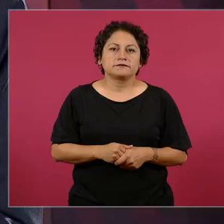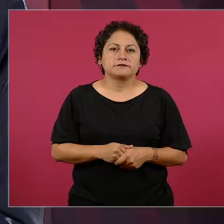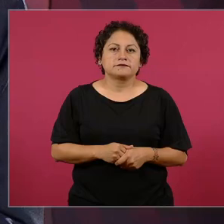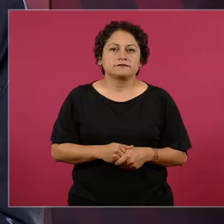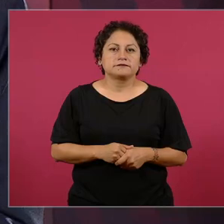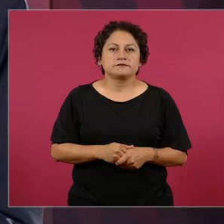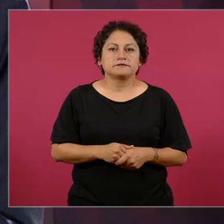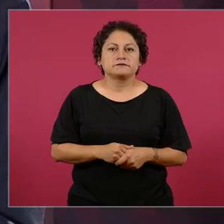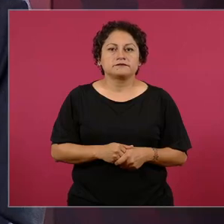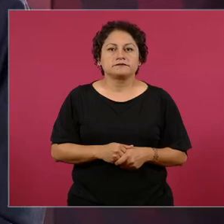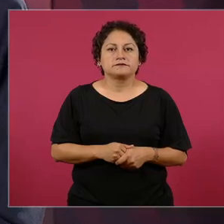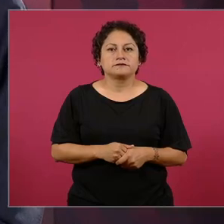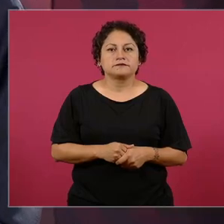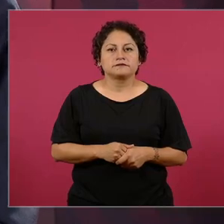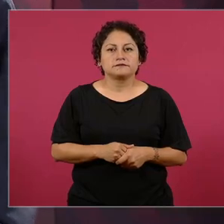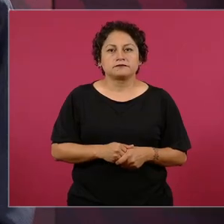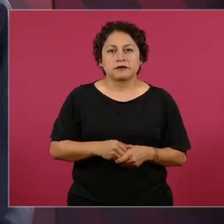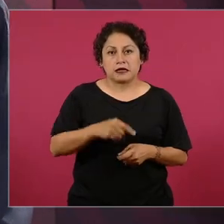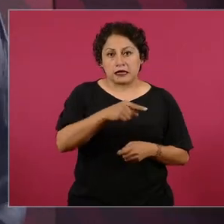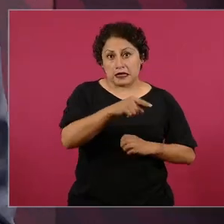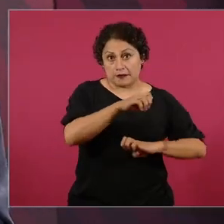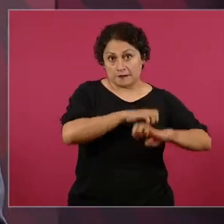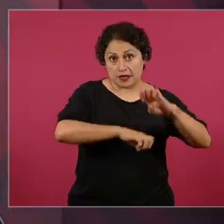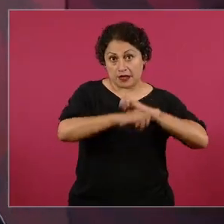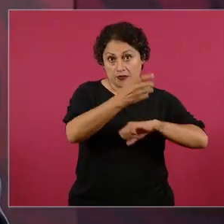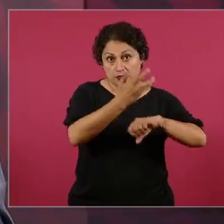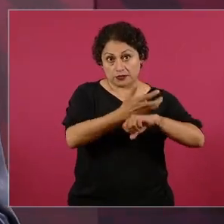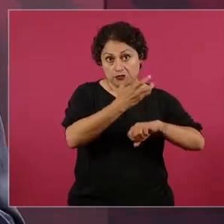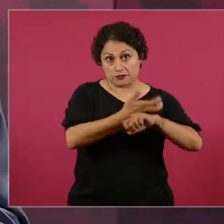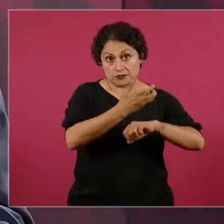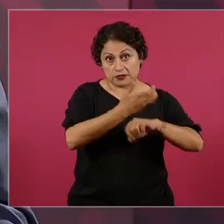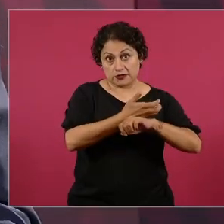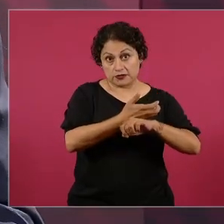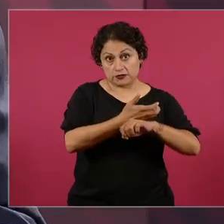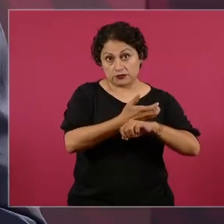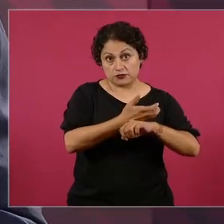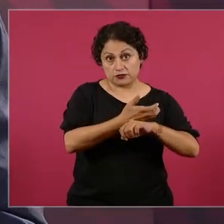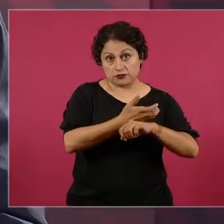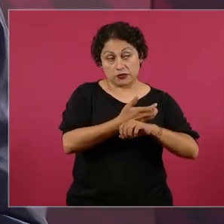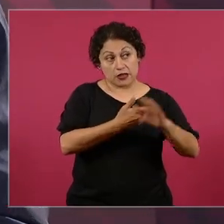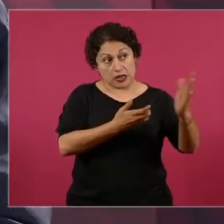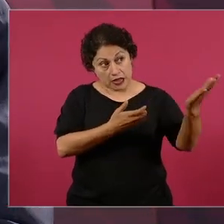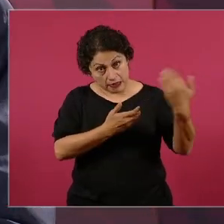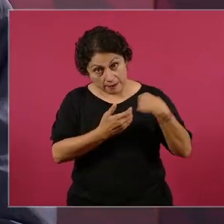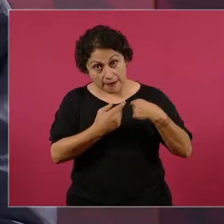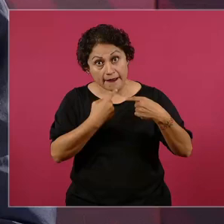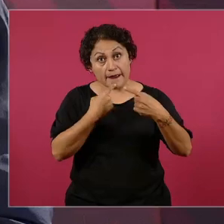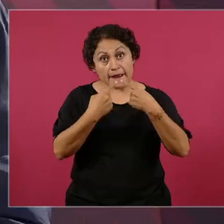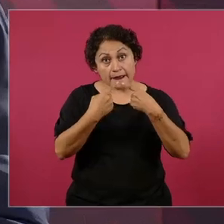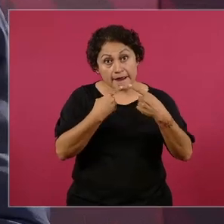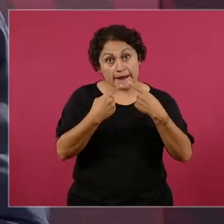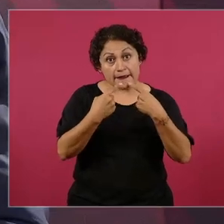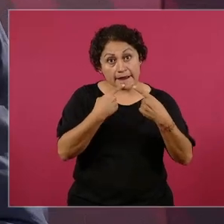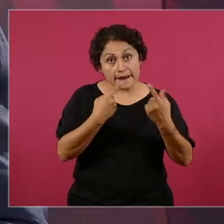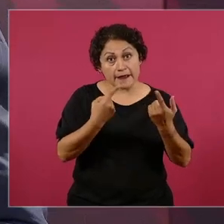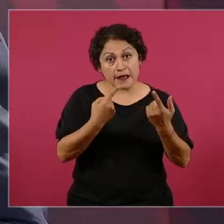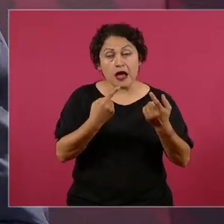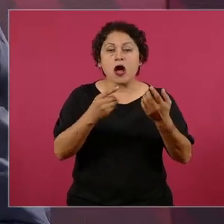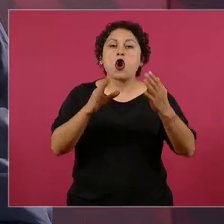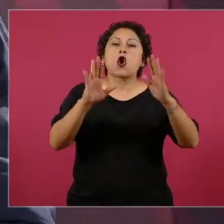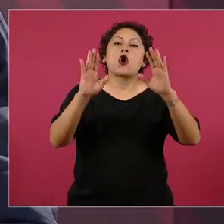con el embajador de Estados Unidos entonces para que no sea sólo con un país